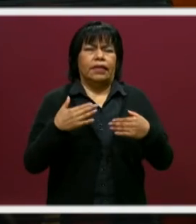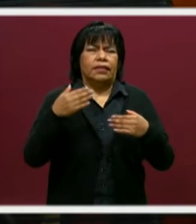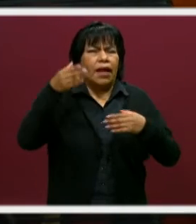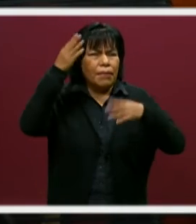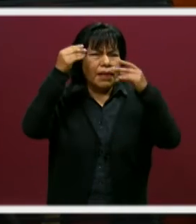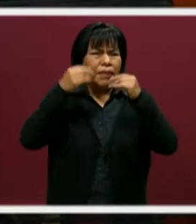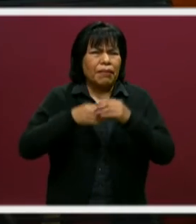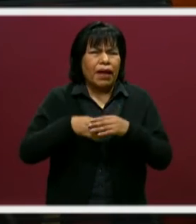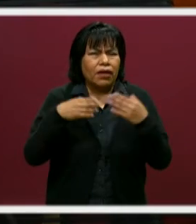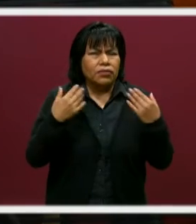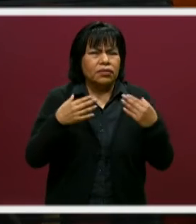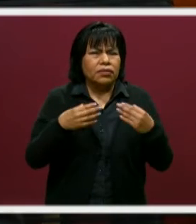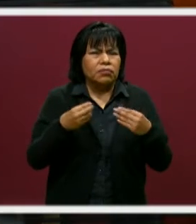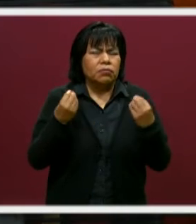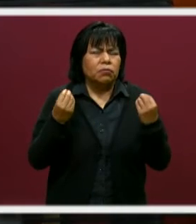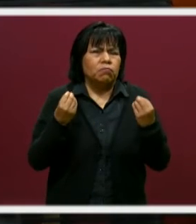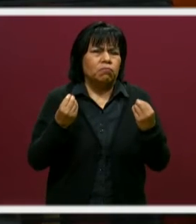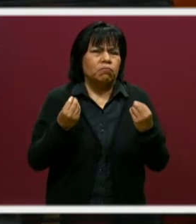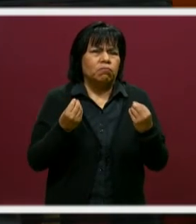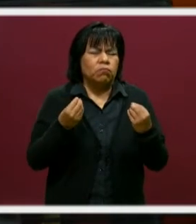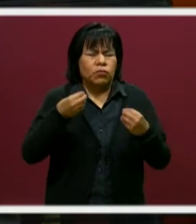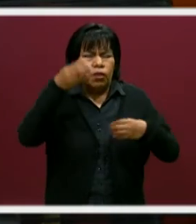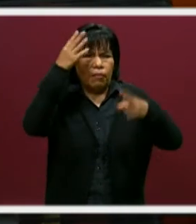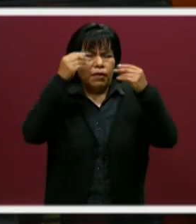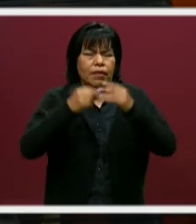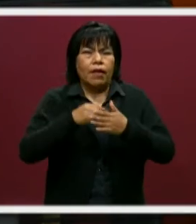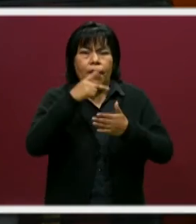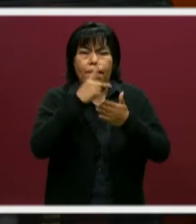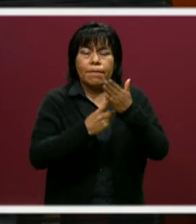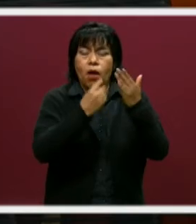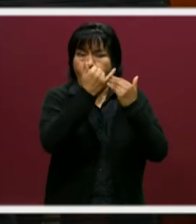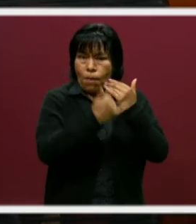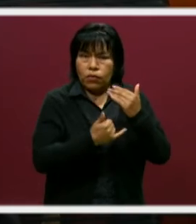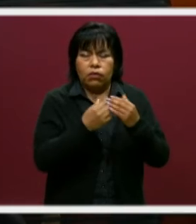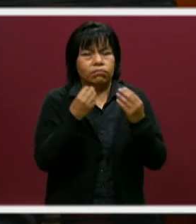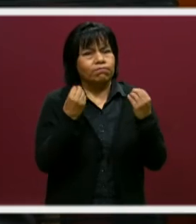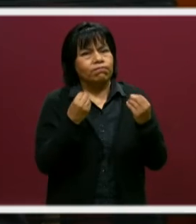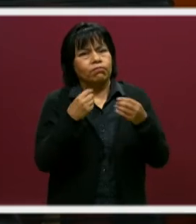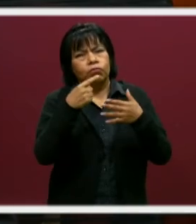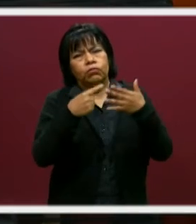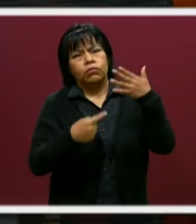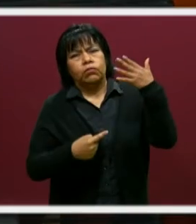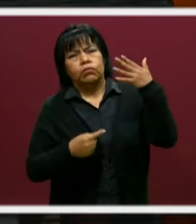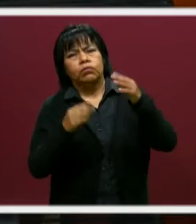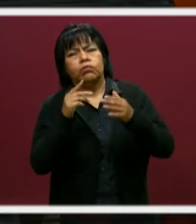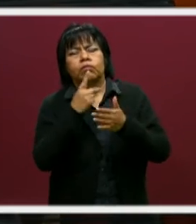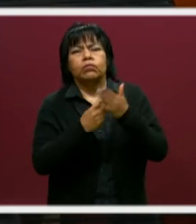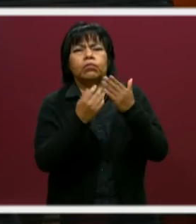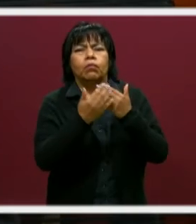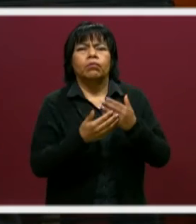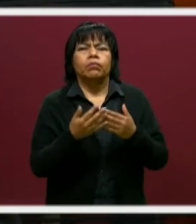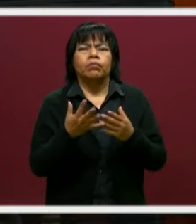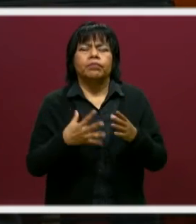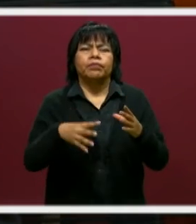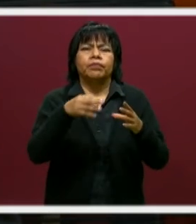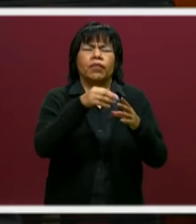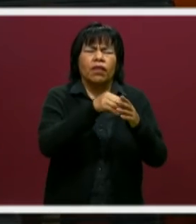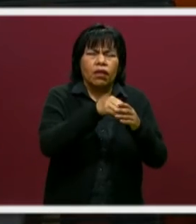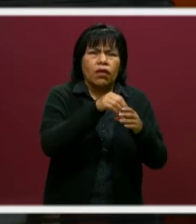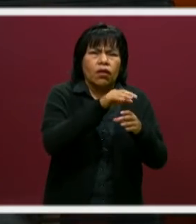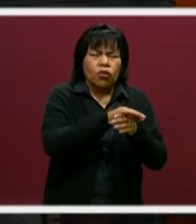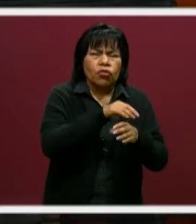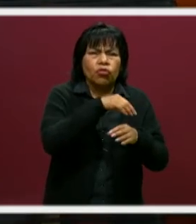intelectualmente en muchos sentidos. En cuestiones de proyectos, tenemos varios proyectos. Por ejemplo, los proyectos de integración que estamos